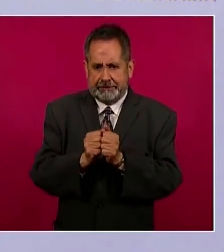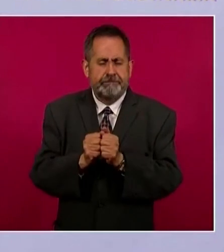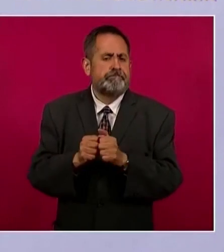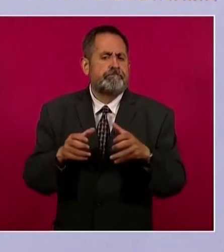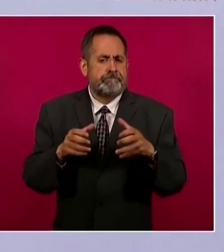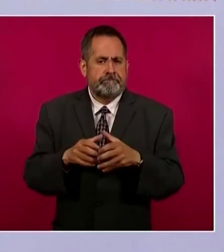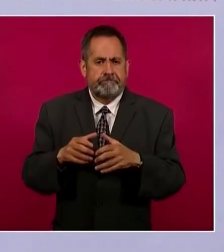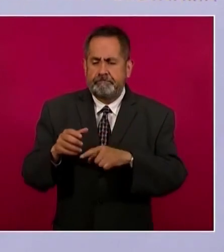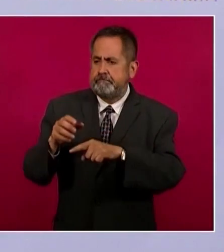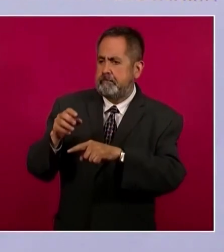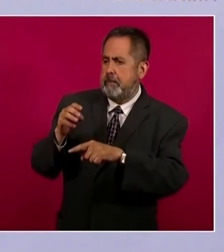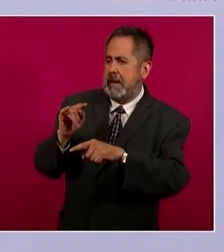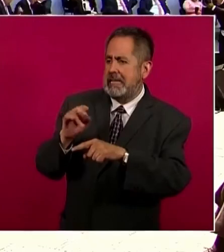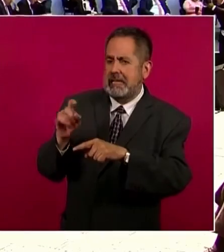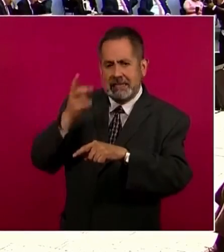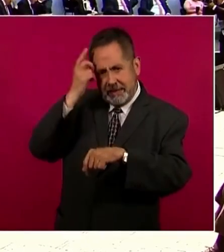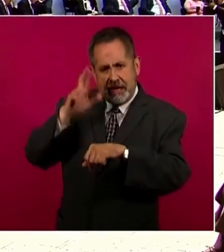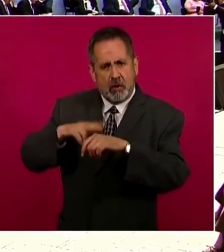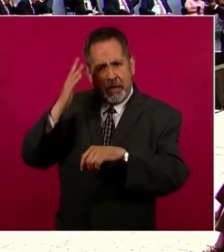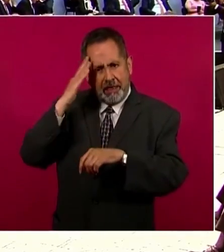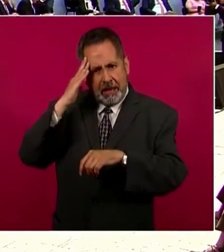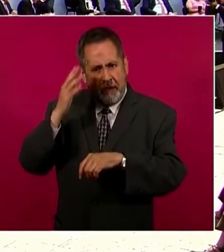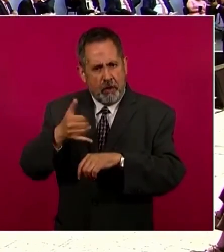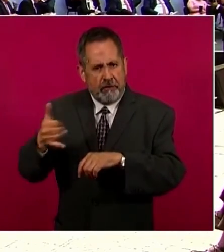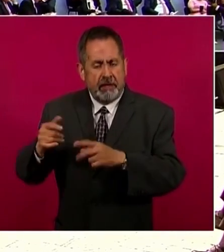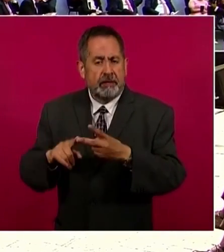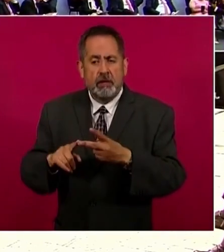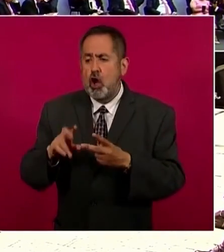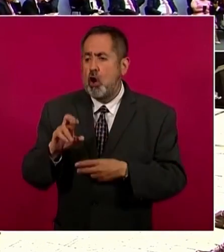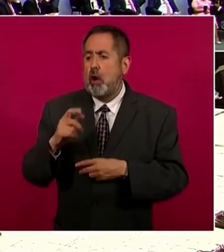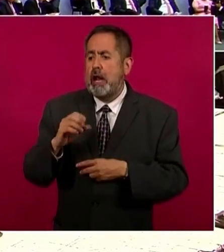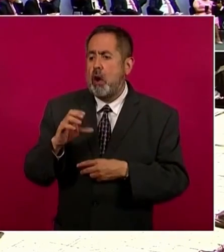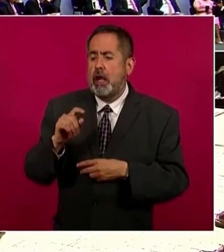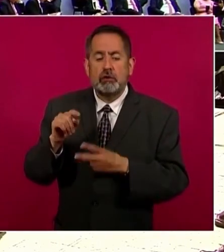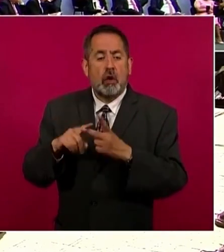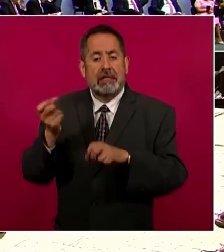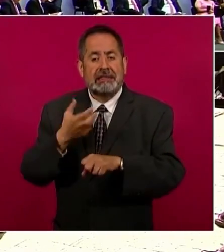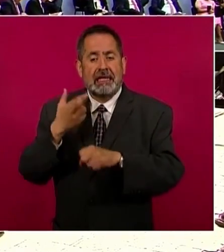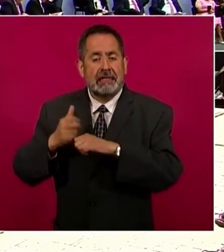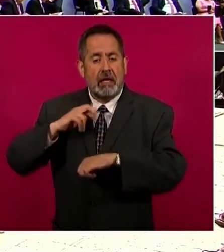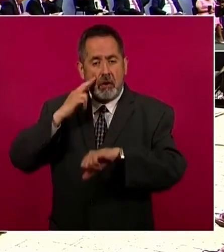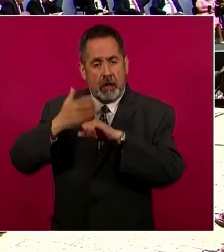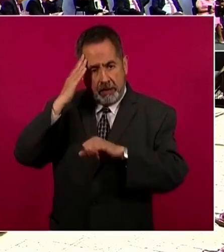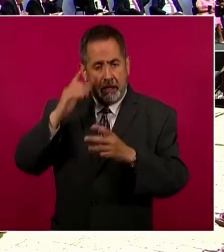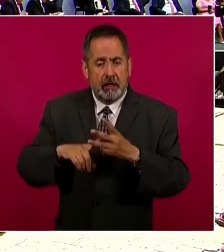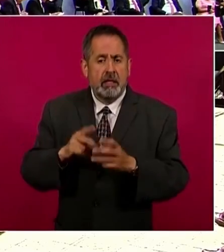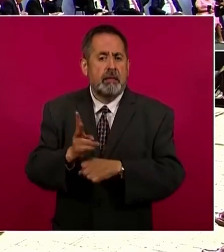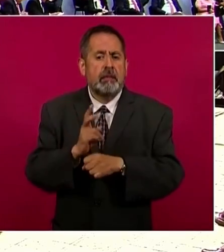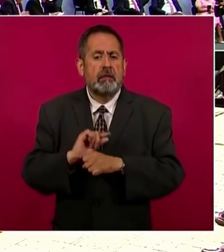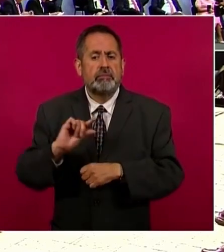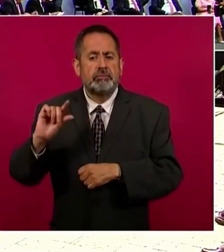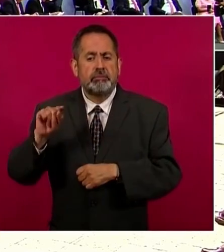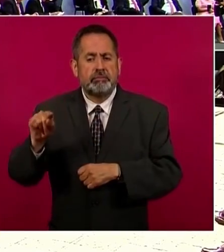Martínez, director general del Infonavit, Rogerio Castro, secretario general del Infonavit, invitados especiales,